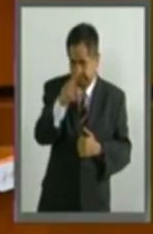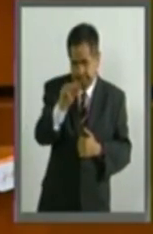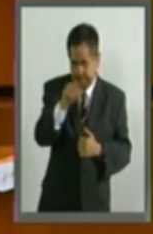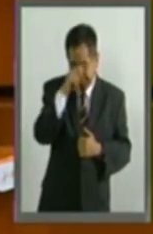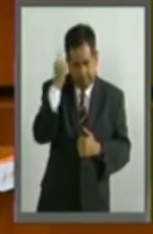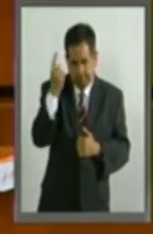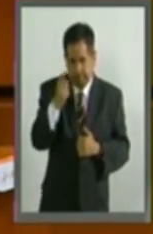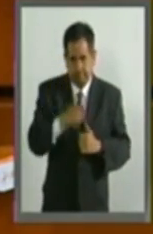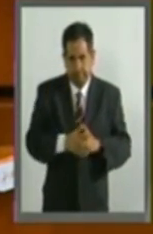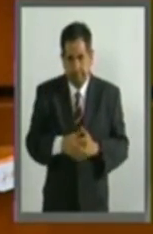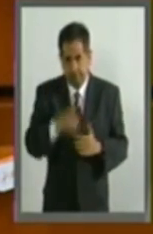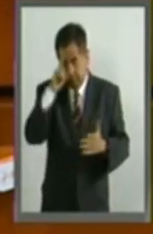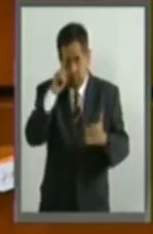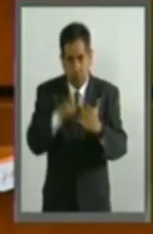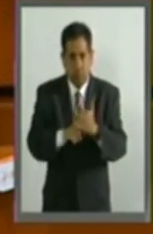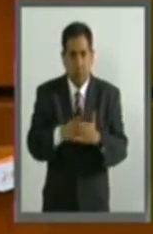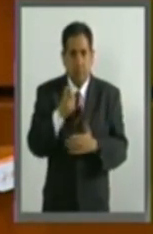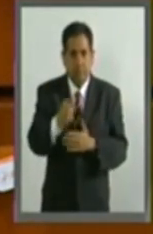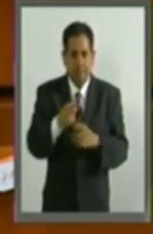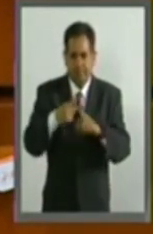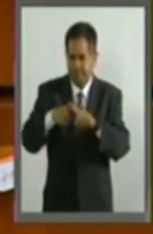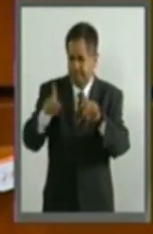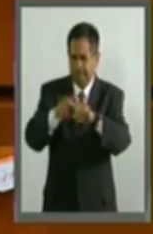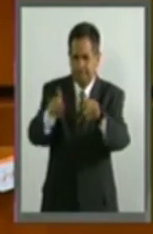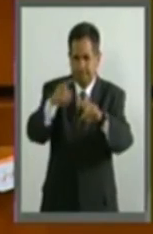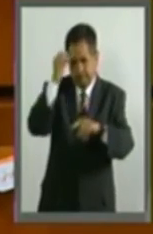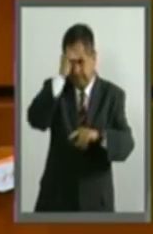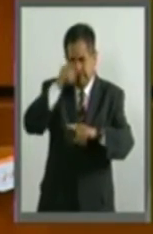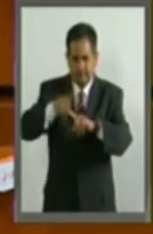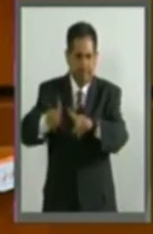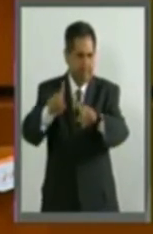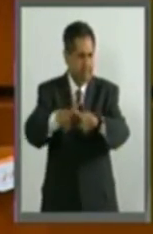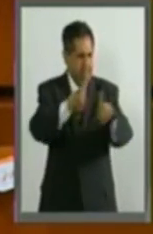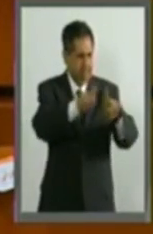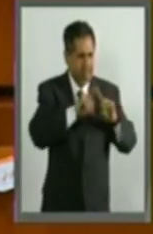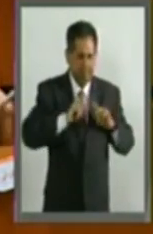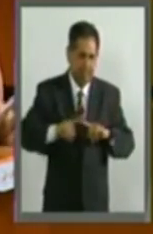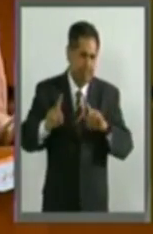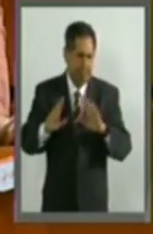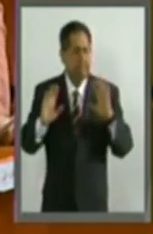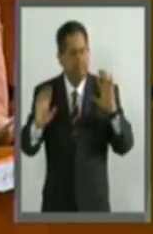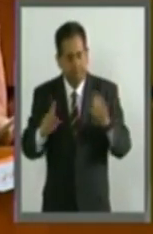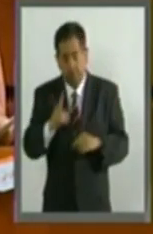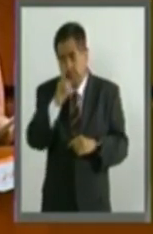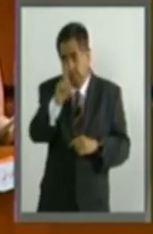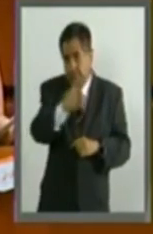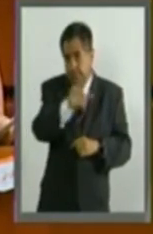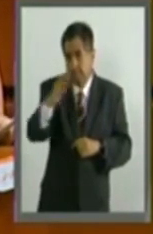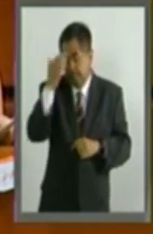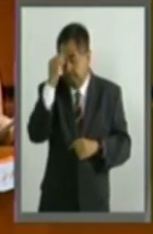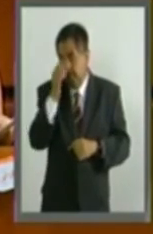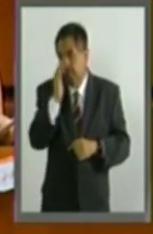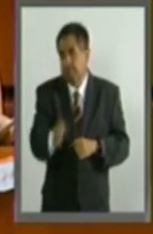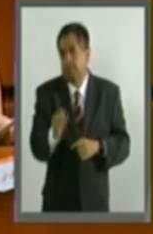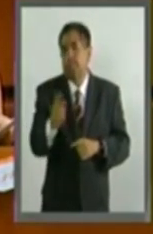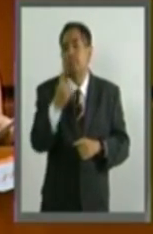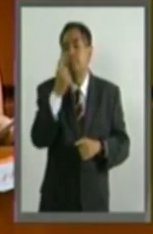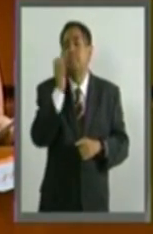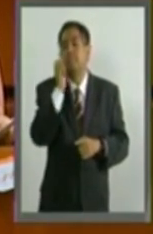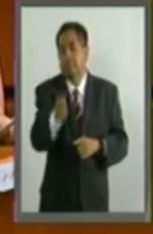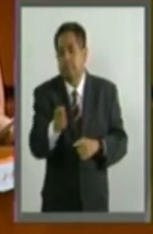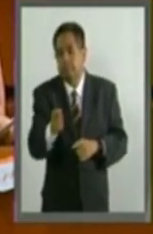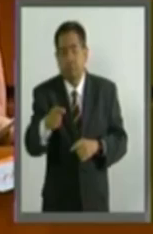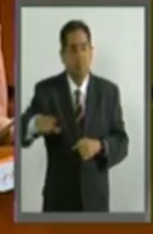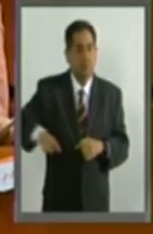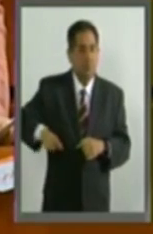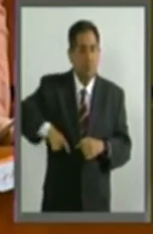Y creo que en esa divergencia de opiniones debemos de reconocer todos que el gobierno de la república